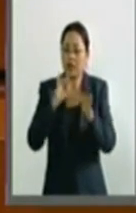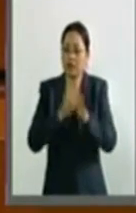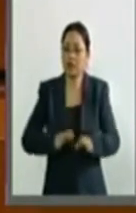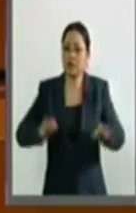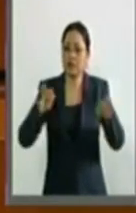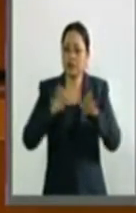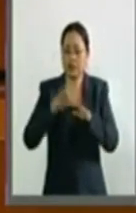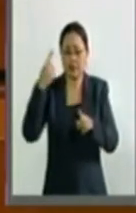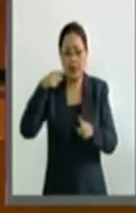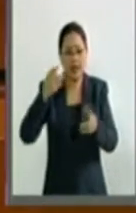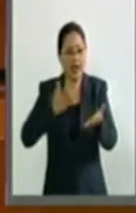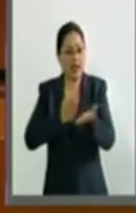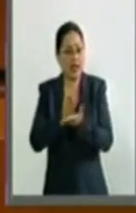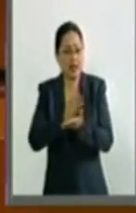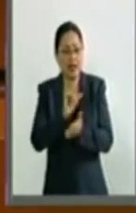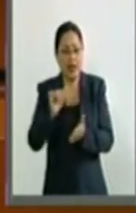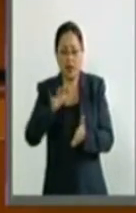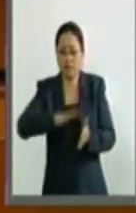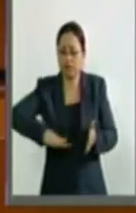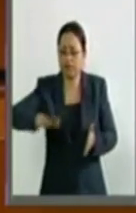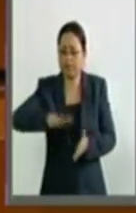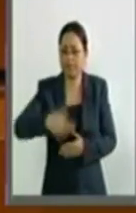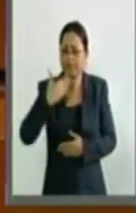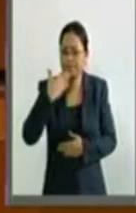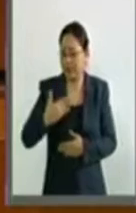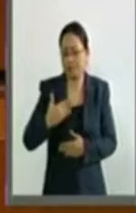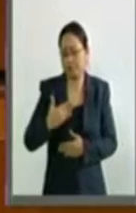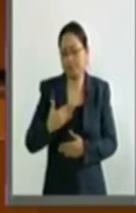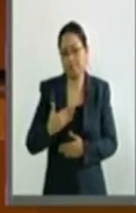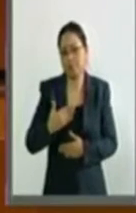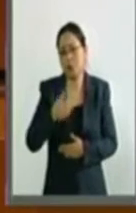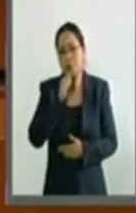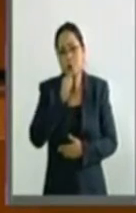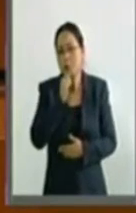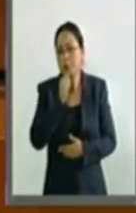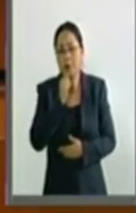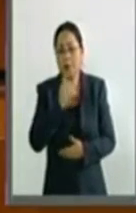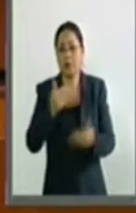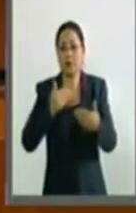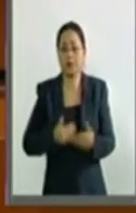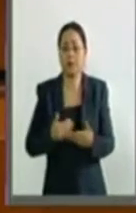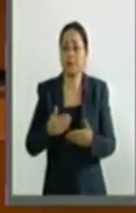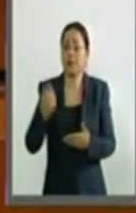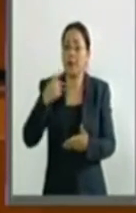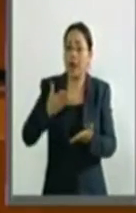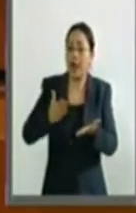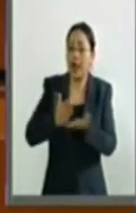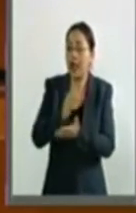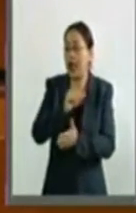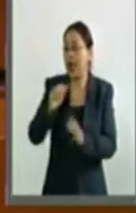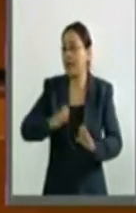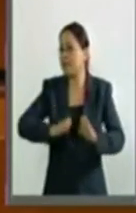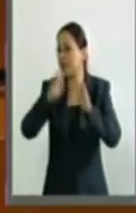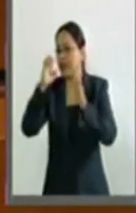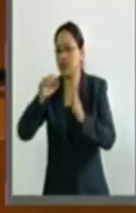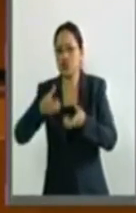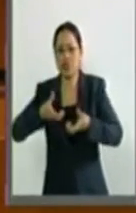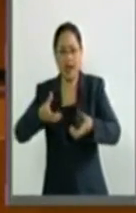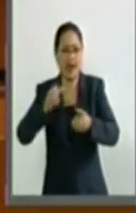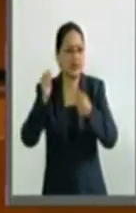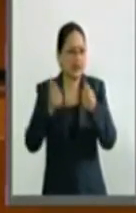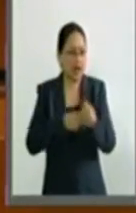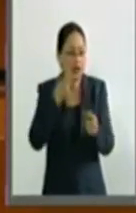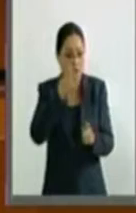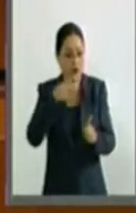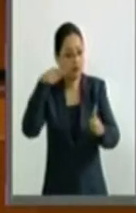en el acceso a las condiciones adecuadas. La falta de accesibilidad a la infraestructura constituye un desafío